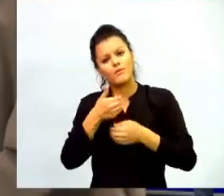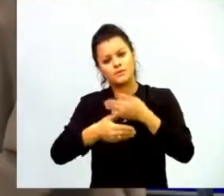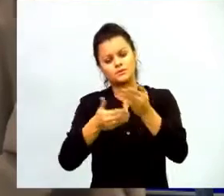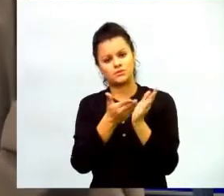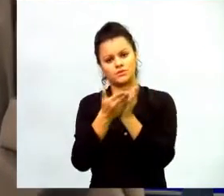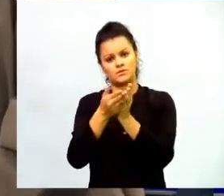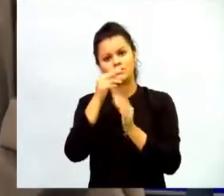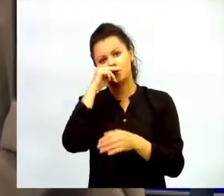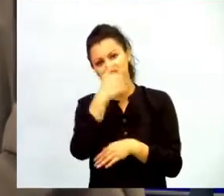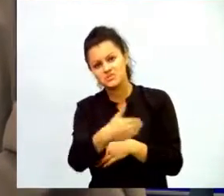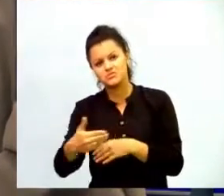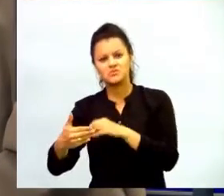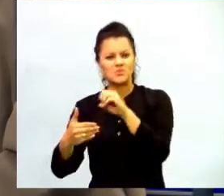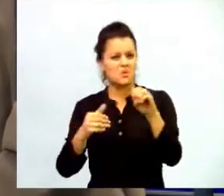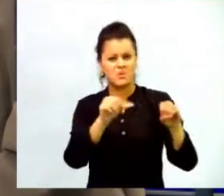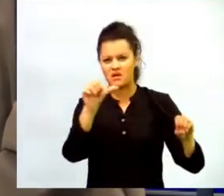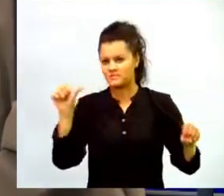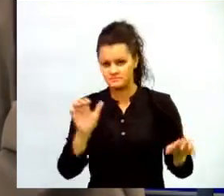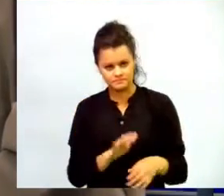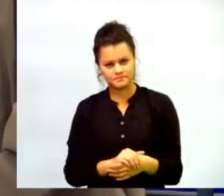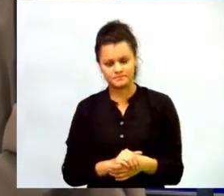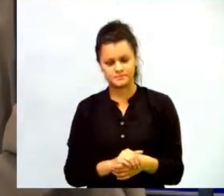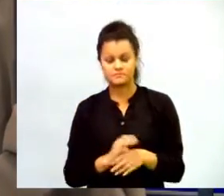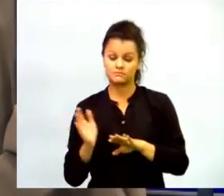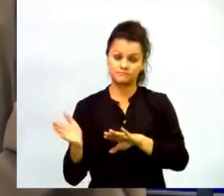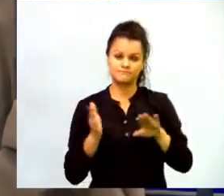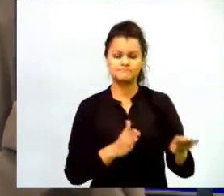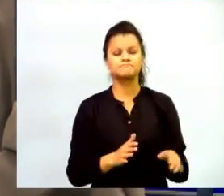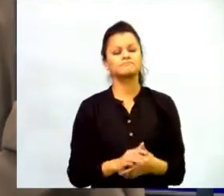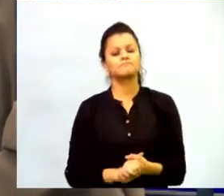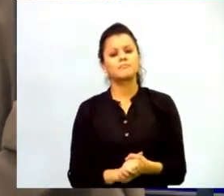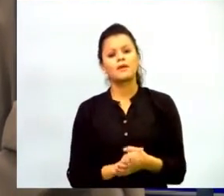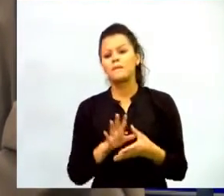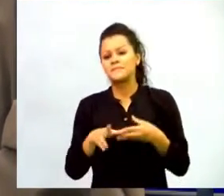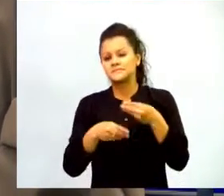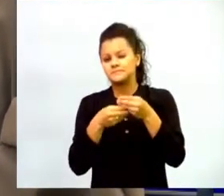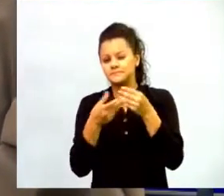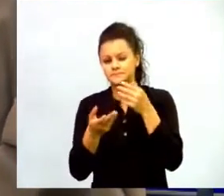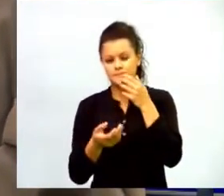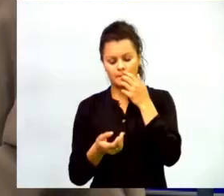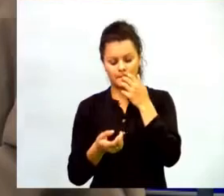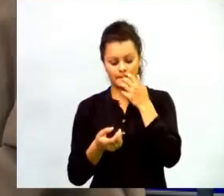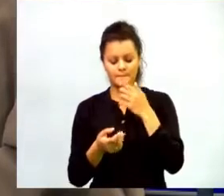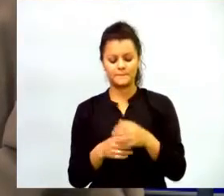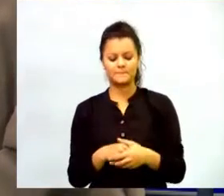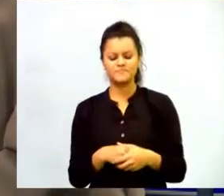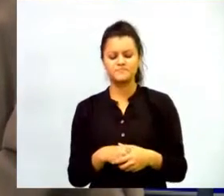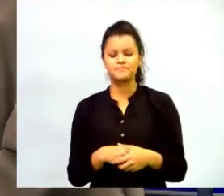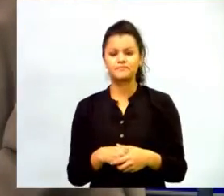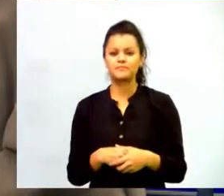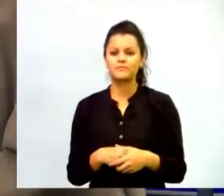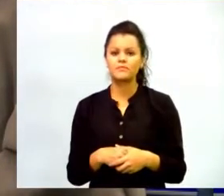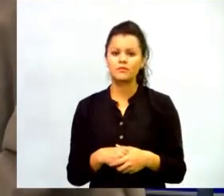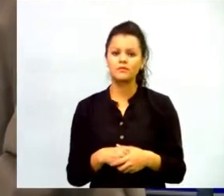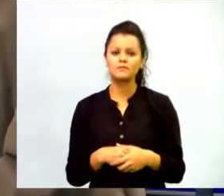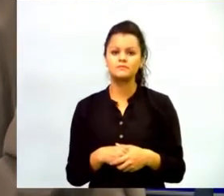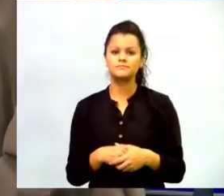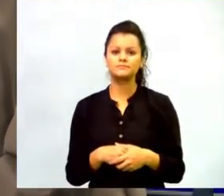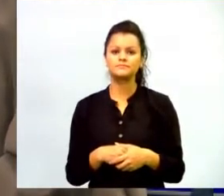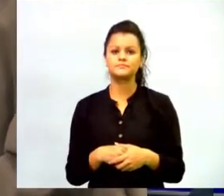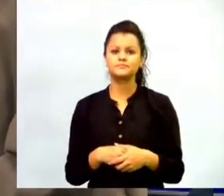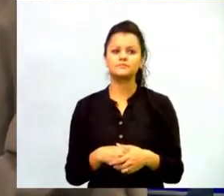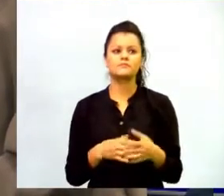niñas y por otro lado está el hecho de propiciar el